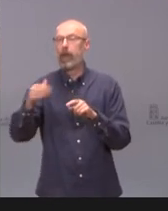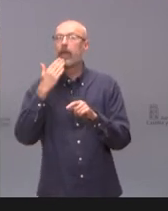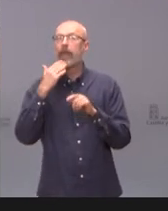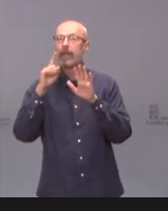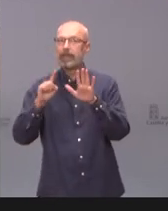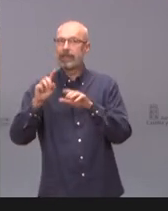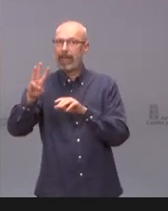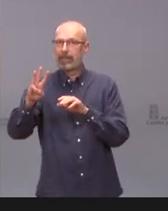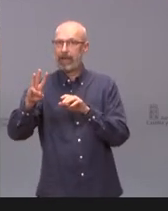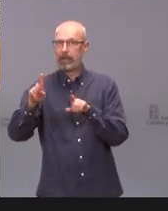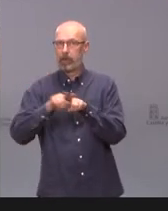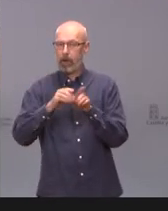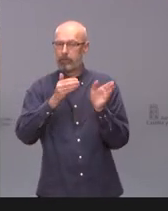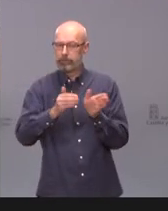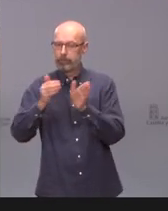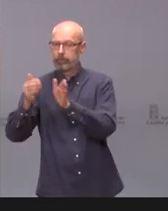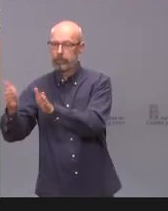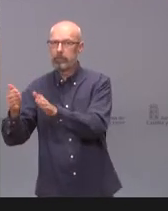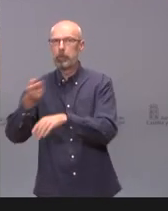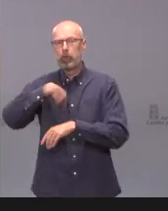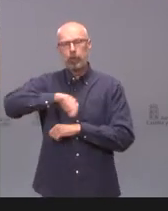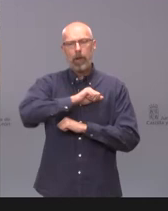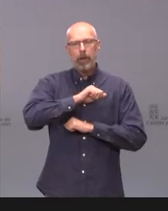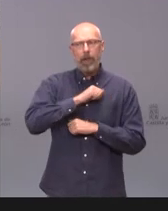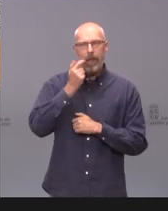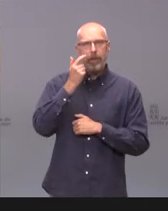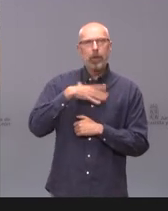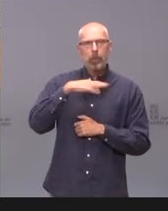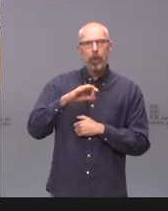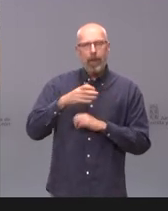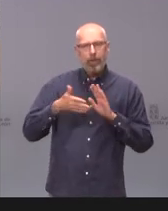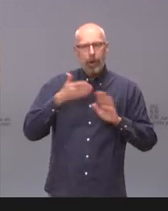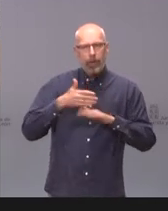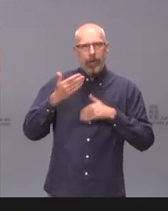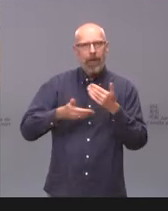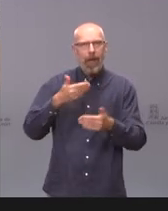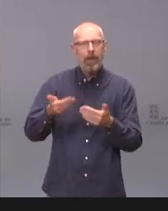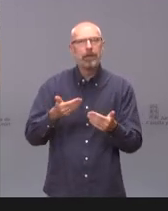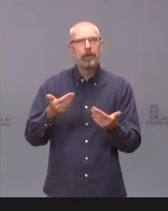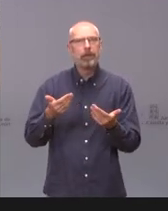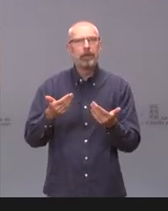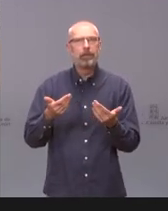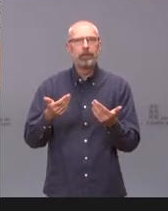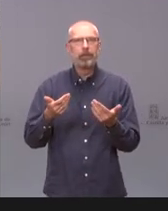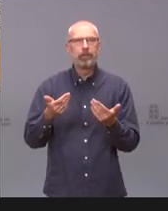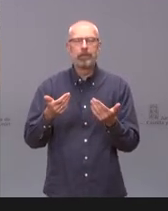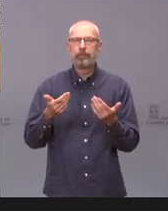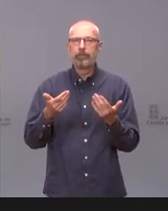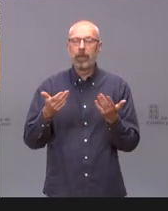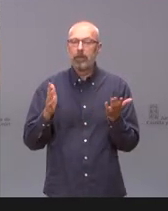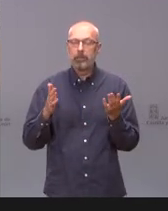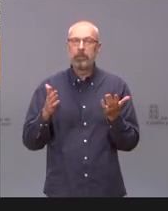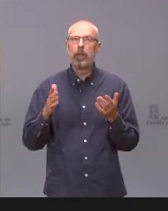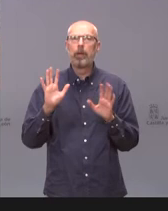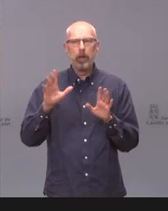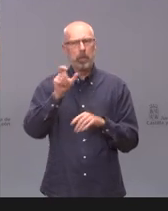Estábamos esperanzados en que pudiera haber cierto ritmo, cierta velocidad de crucero. Incluso la gente